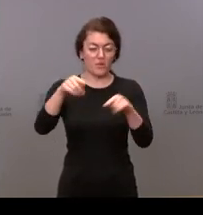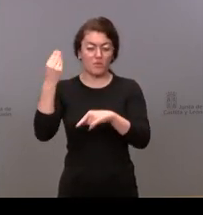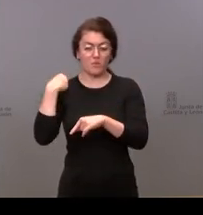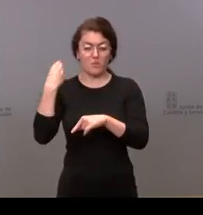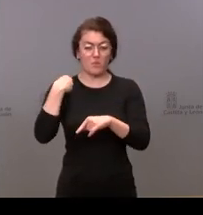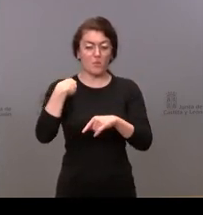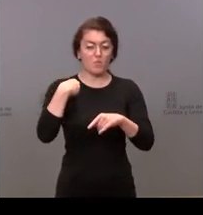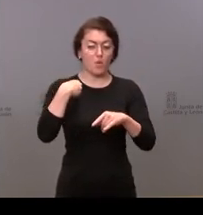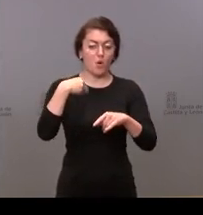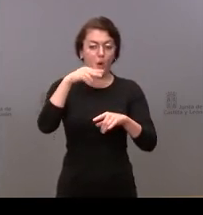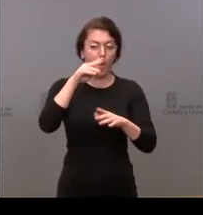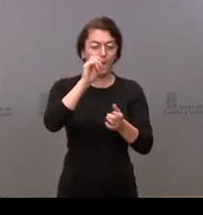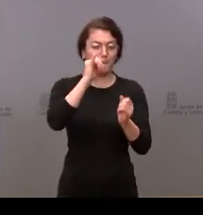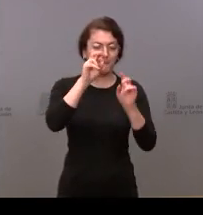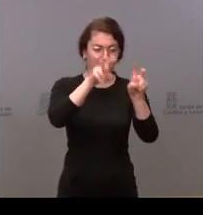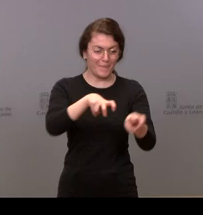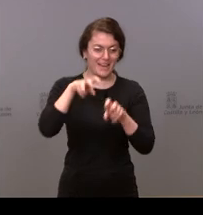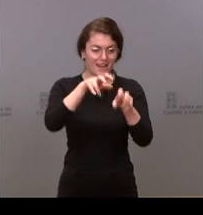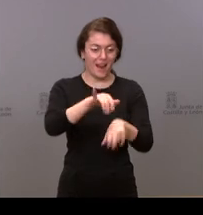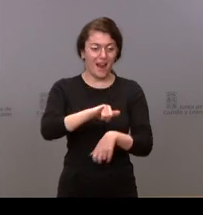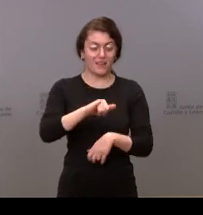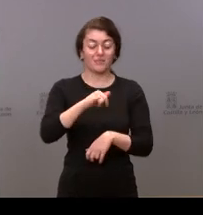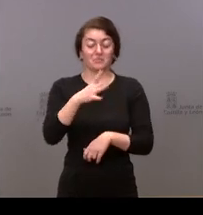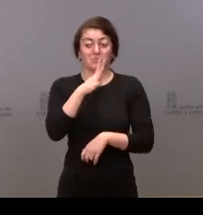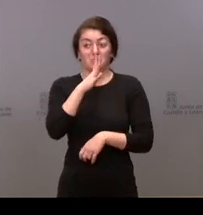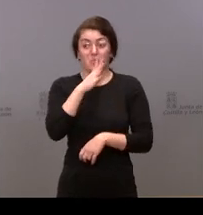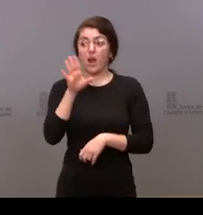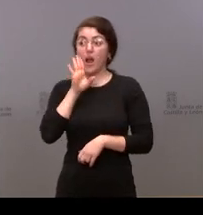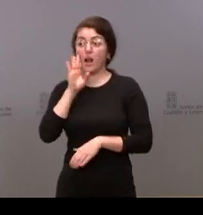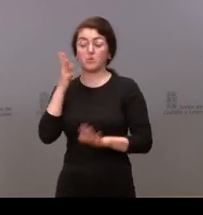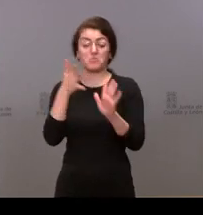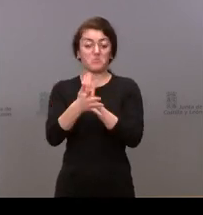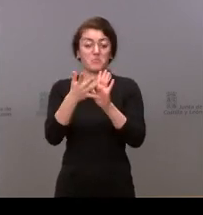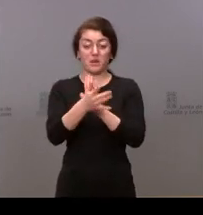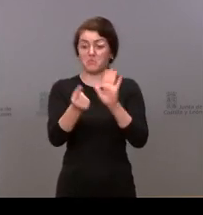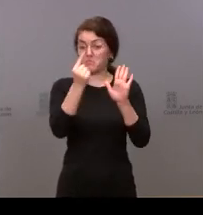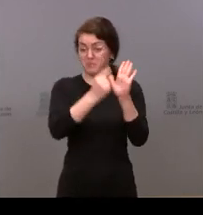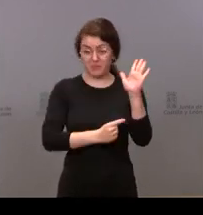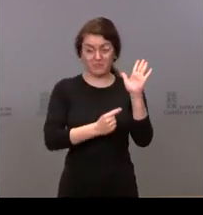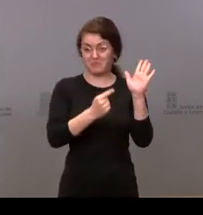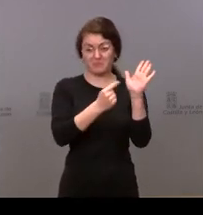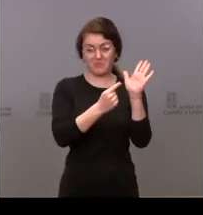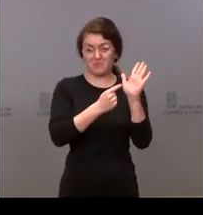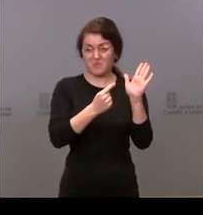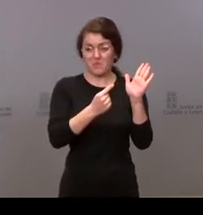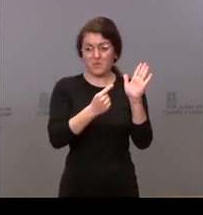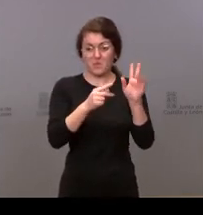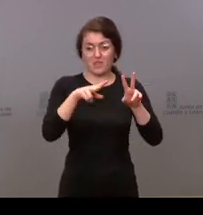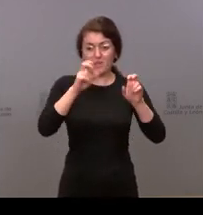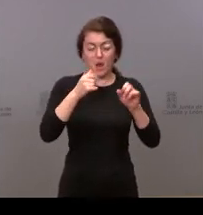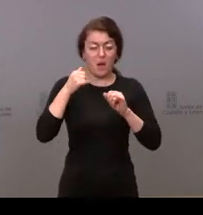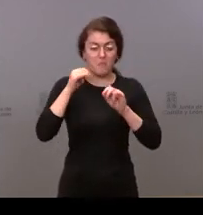que nos han especificado se refiere en modo alguno a reindustrialización de las comarcas de las cuencas mineras y después